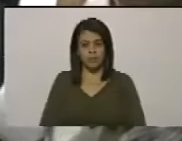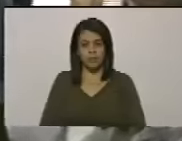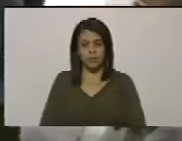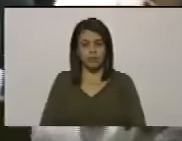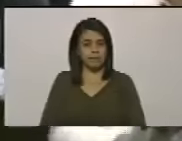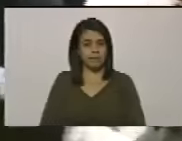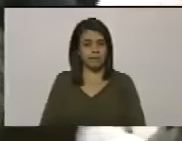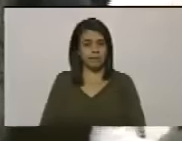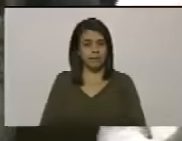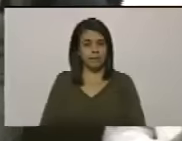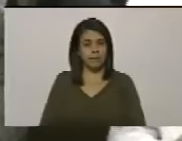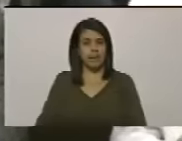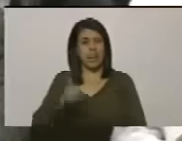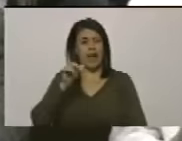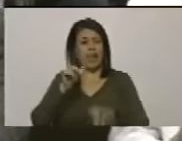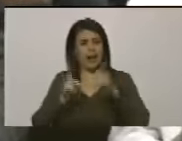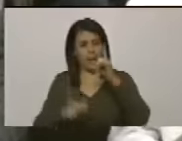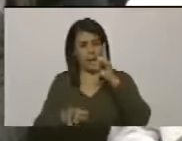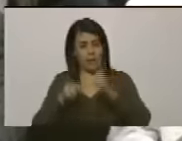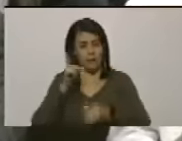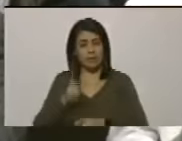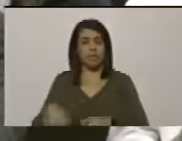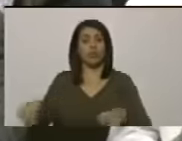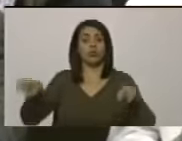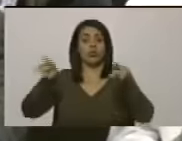ocurre cada cierto tiempo